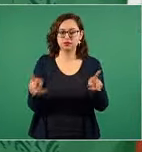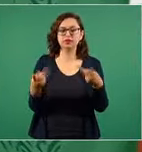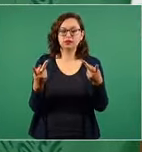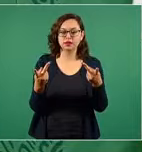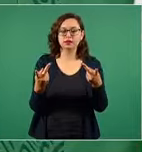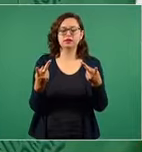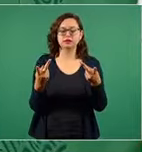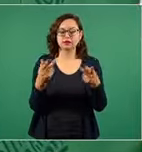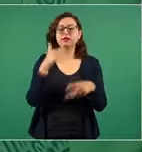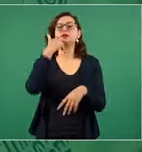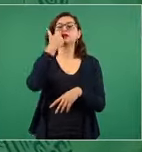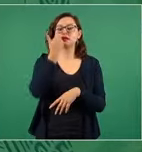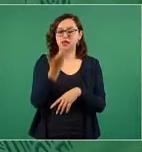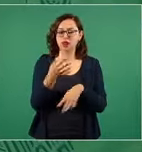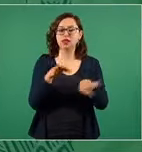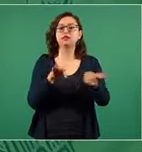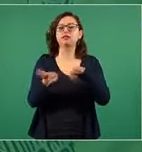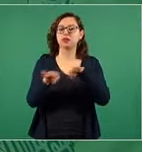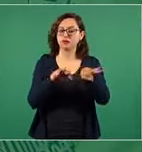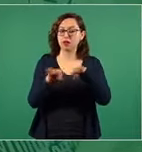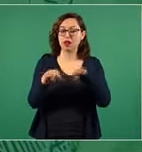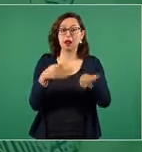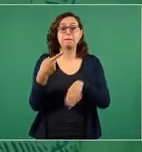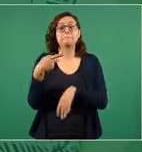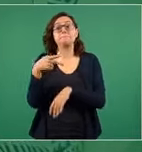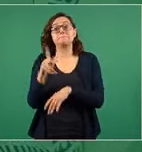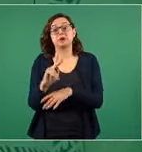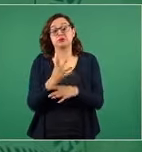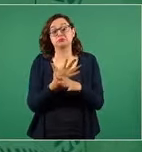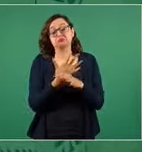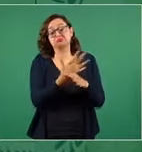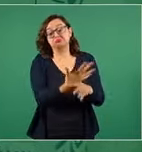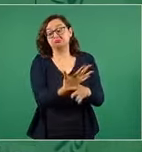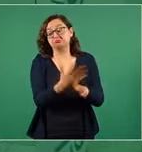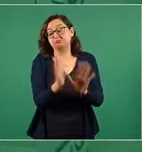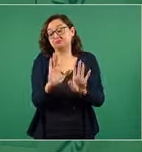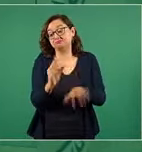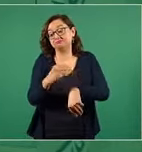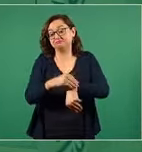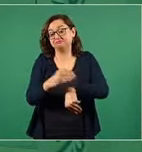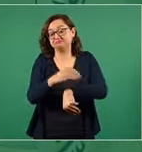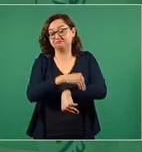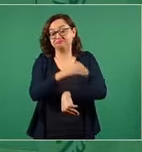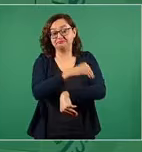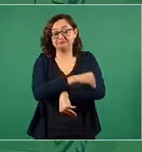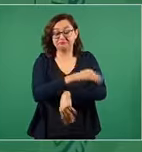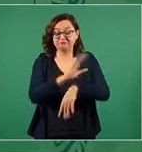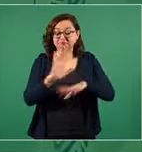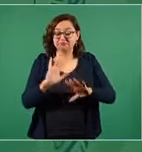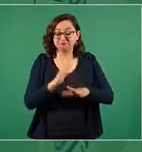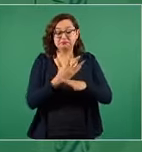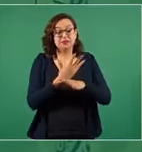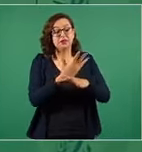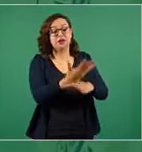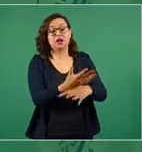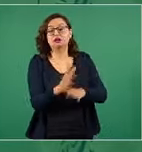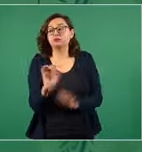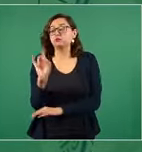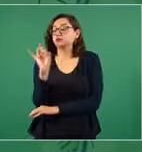o quieren usar de pretexto de que no pueden salir a distribuir el gas